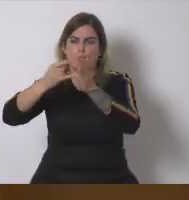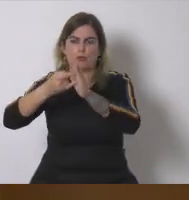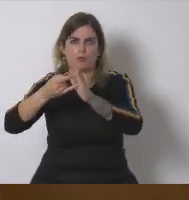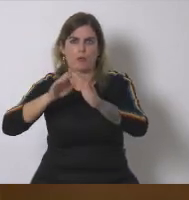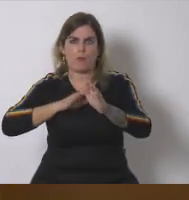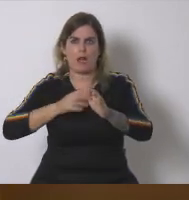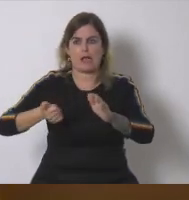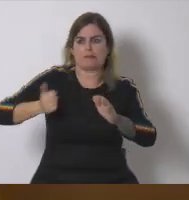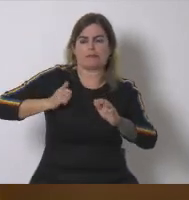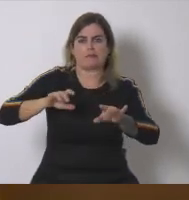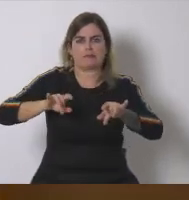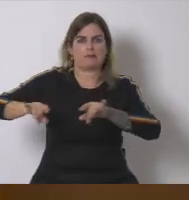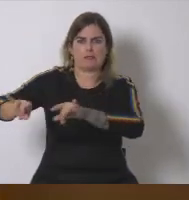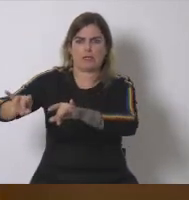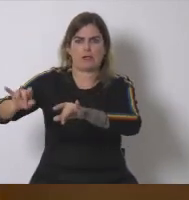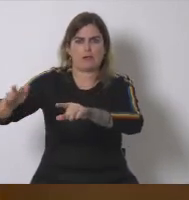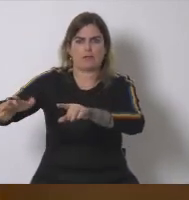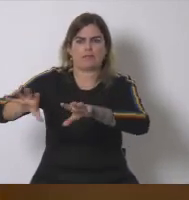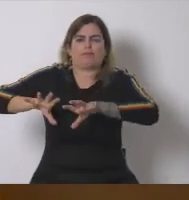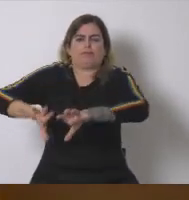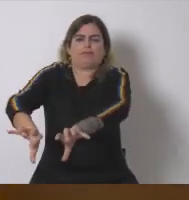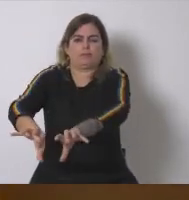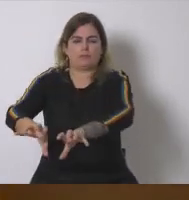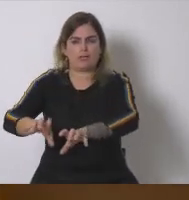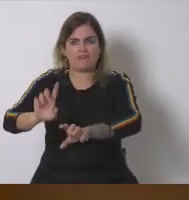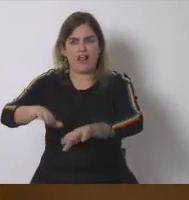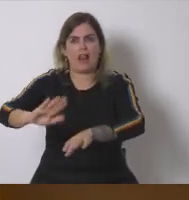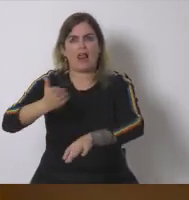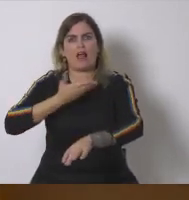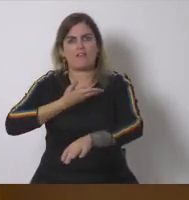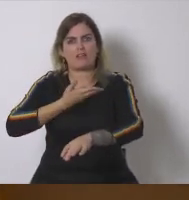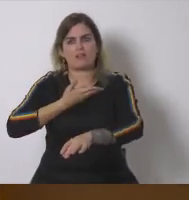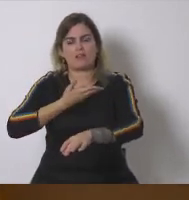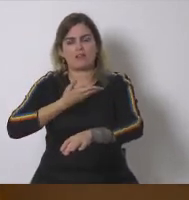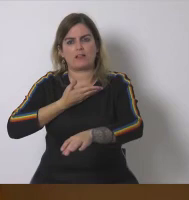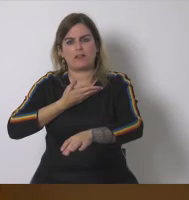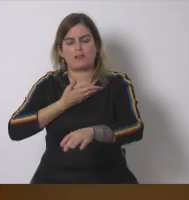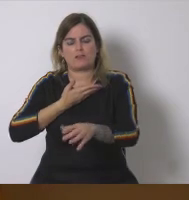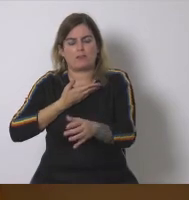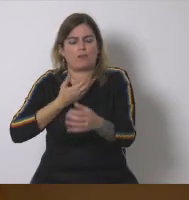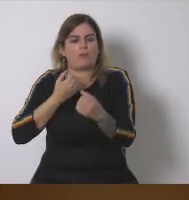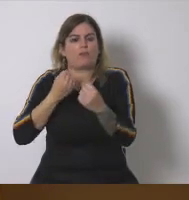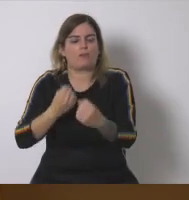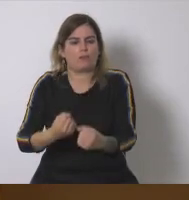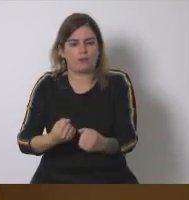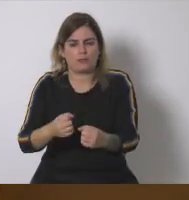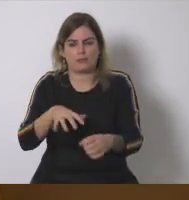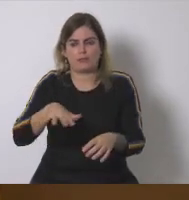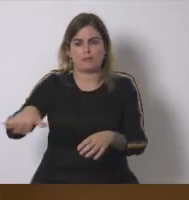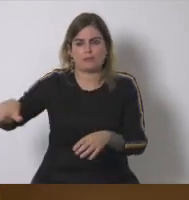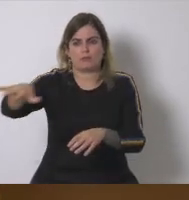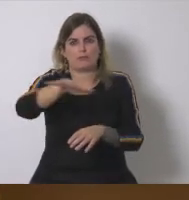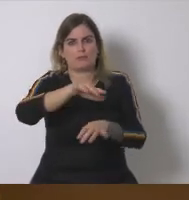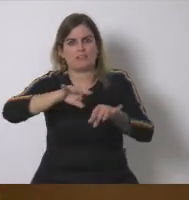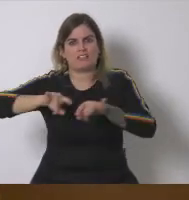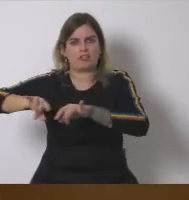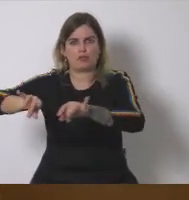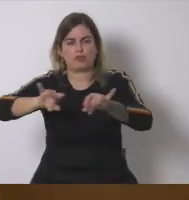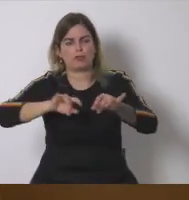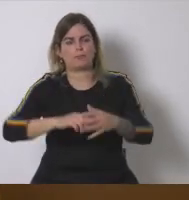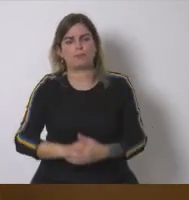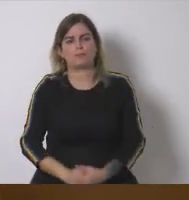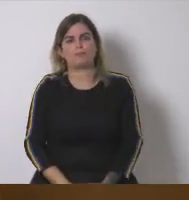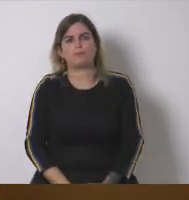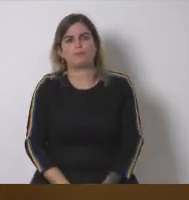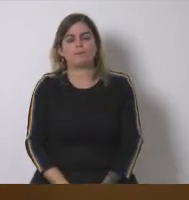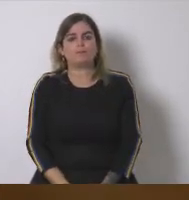proyectos con estas iniciativas especulativas que tienen un impacto tan brutal sobre el territorio